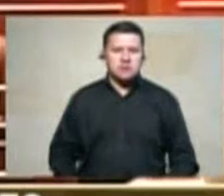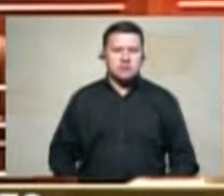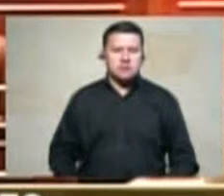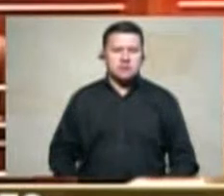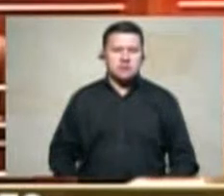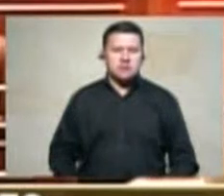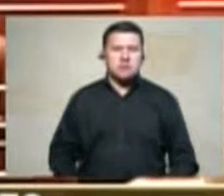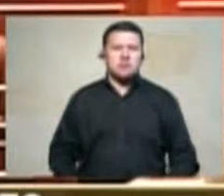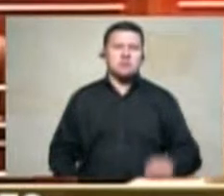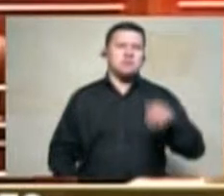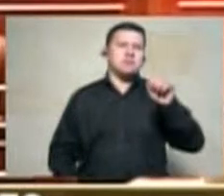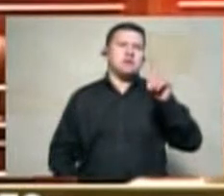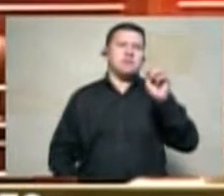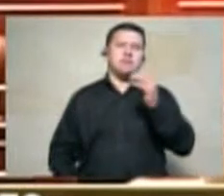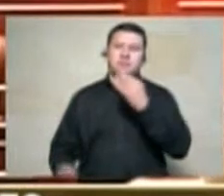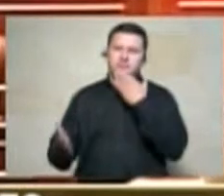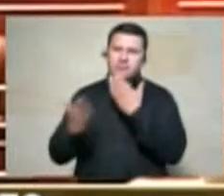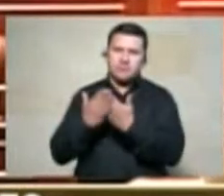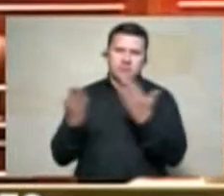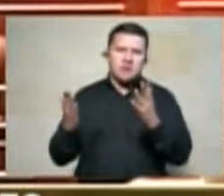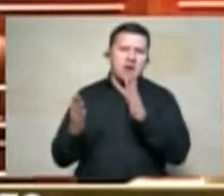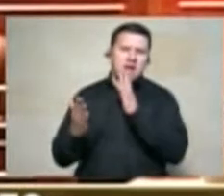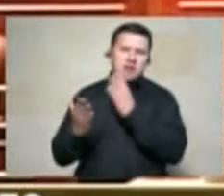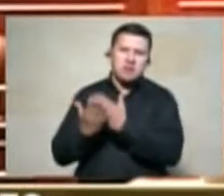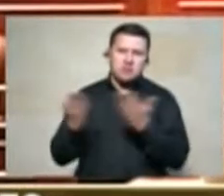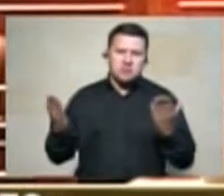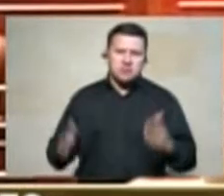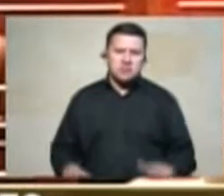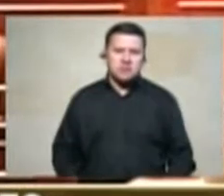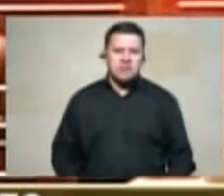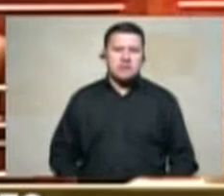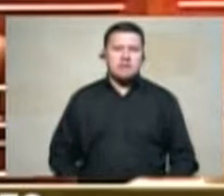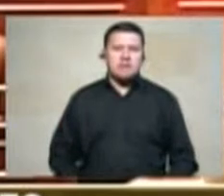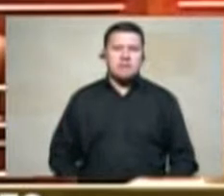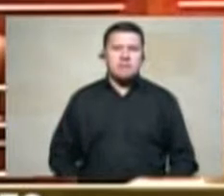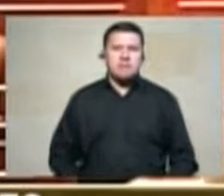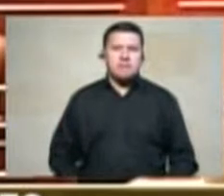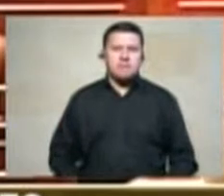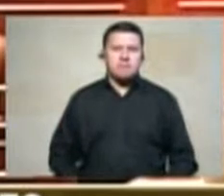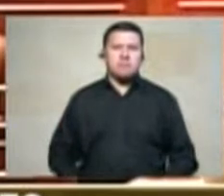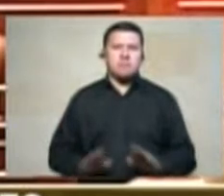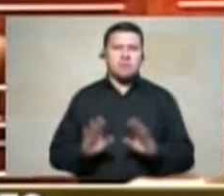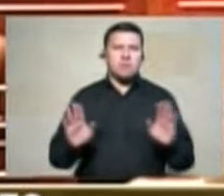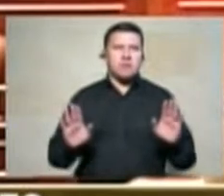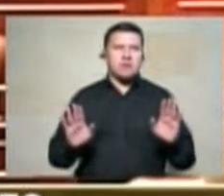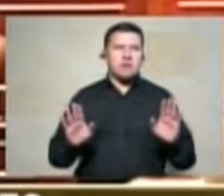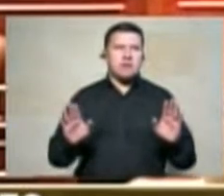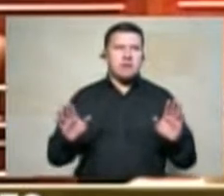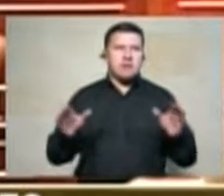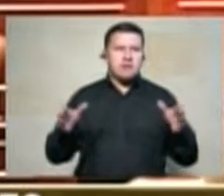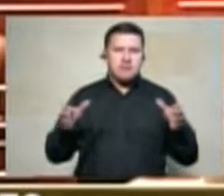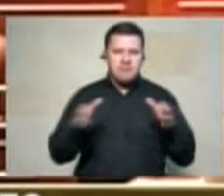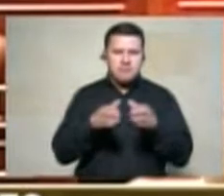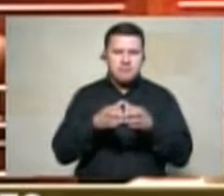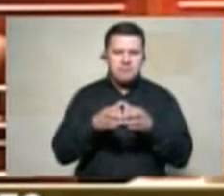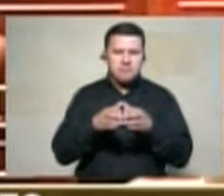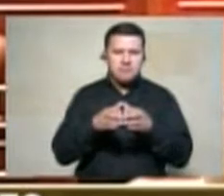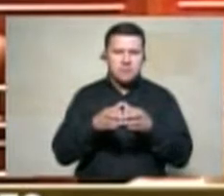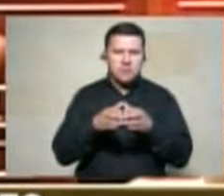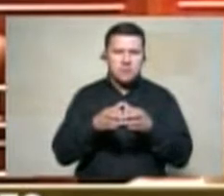representante María Fernanda muchas gracias por su intervención vamos a con el siguiente punto